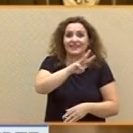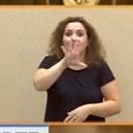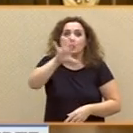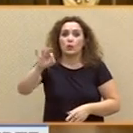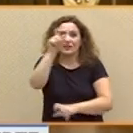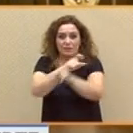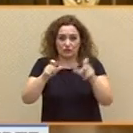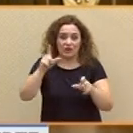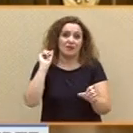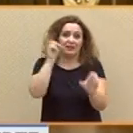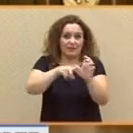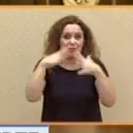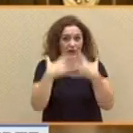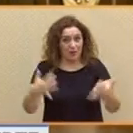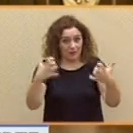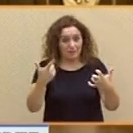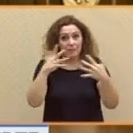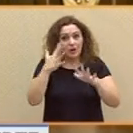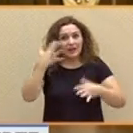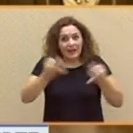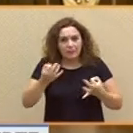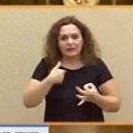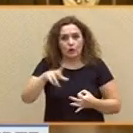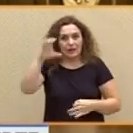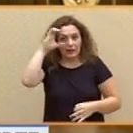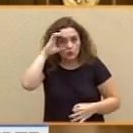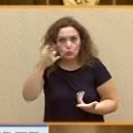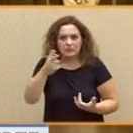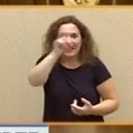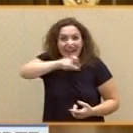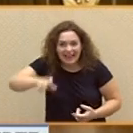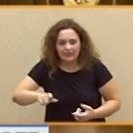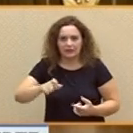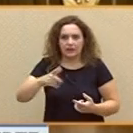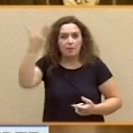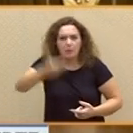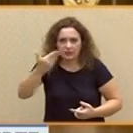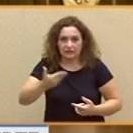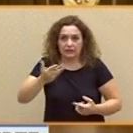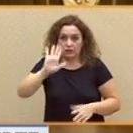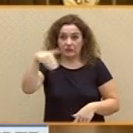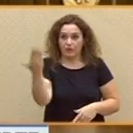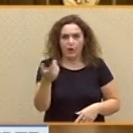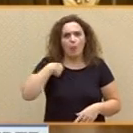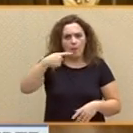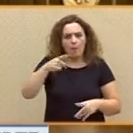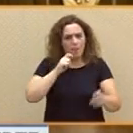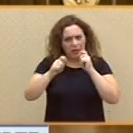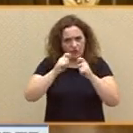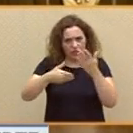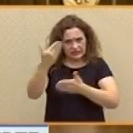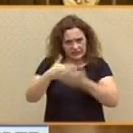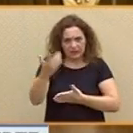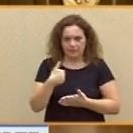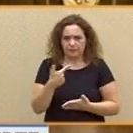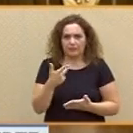pero puede que lo escuche la gente verdaderamente importante, la que está allá afuera. Un periodista al que aprecio mucho me transmitió hace algunos